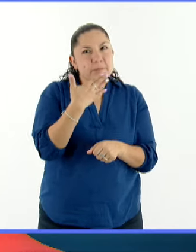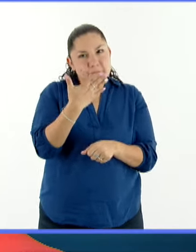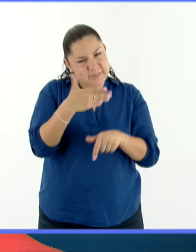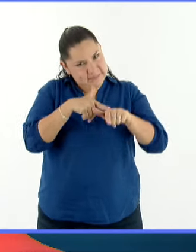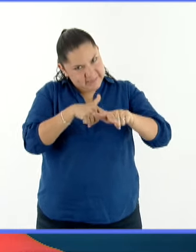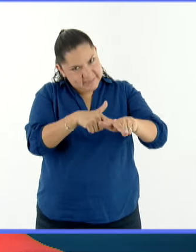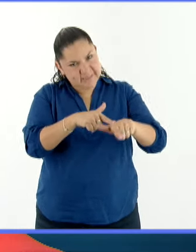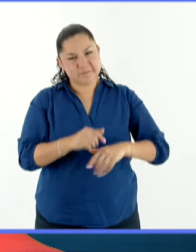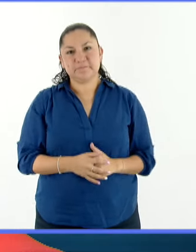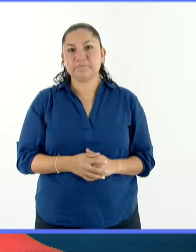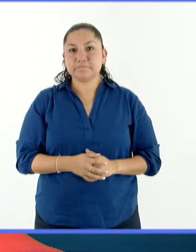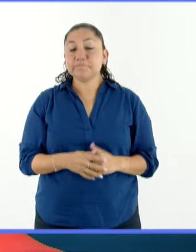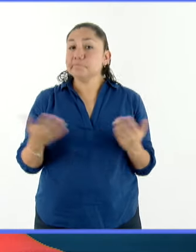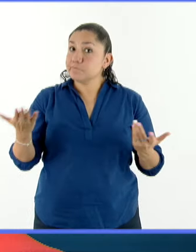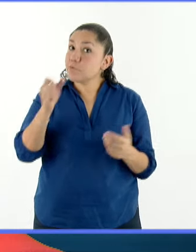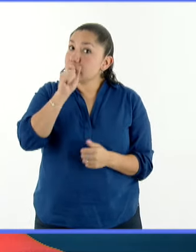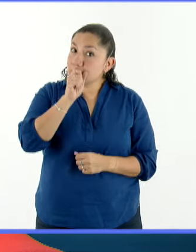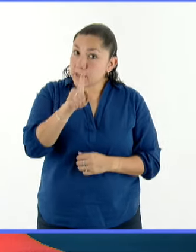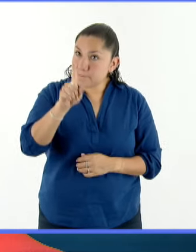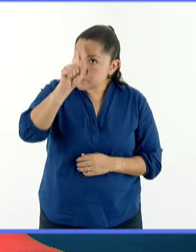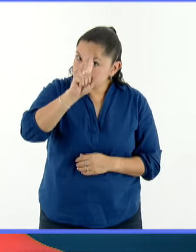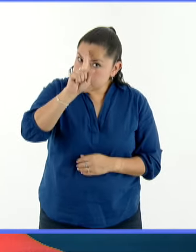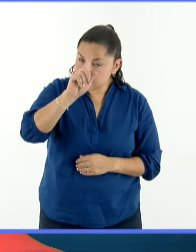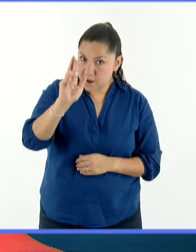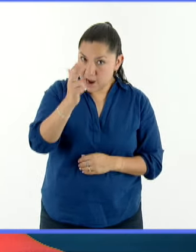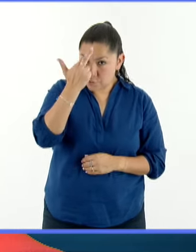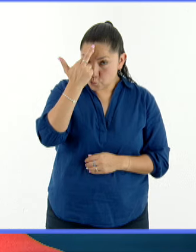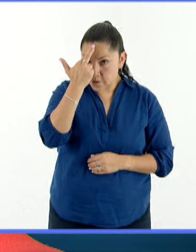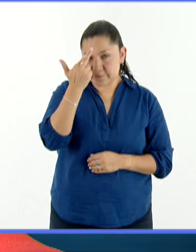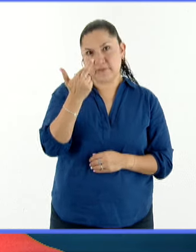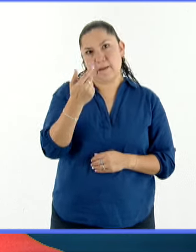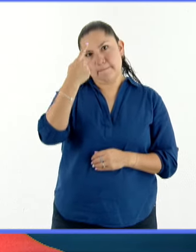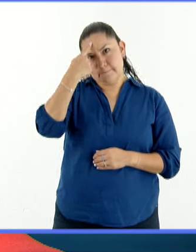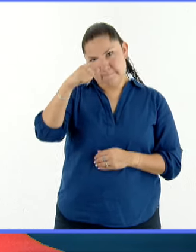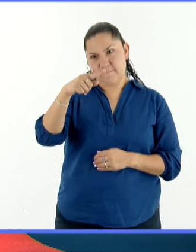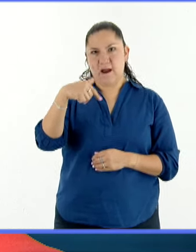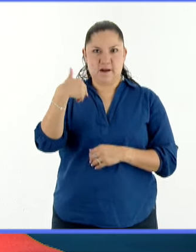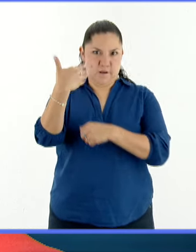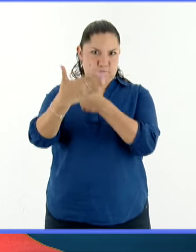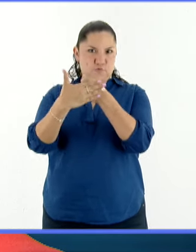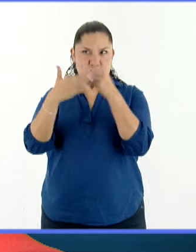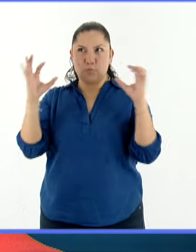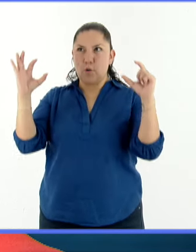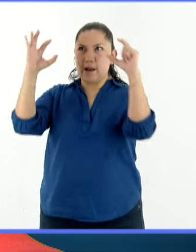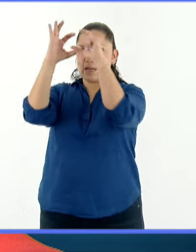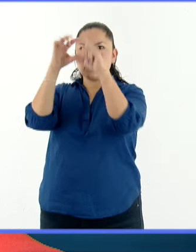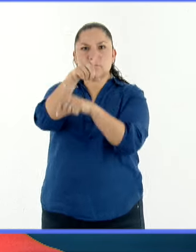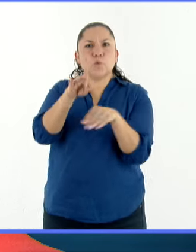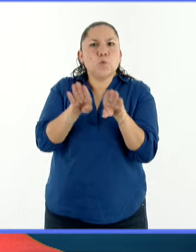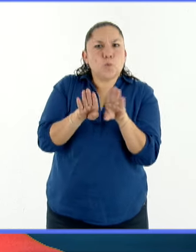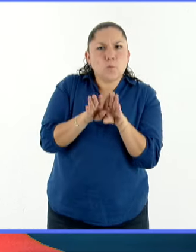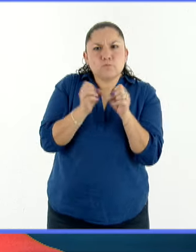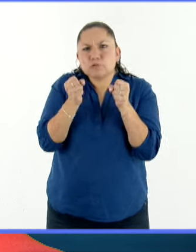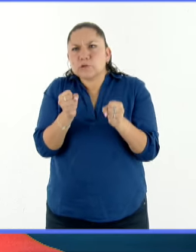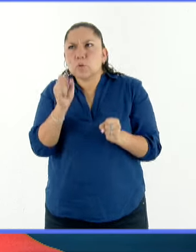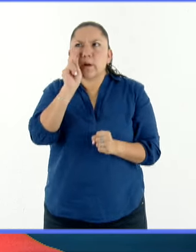Y no está de más reiterar algunas recomendaciones que debemos seguir para disfrutar de forma segura este eclipse solar.